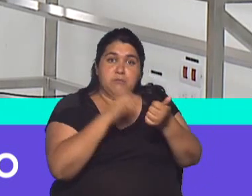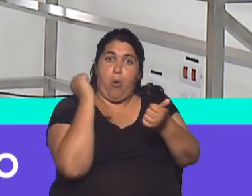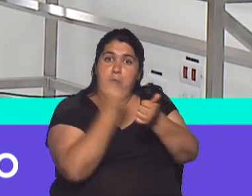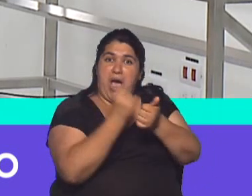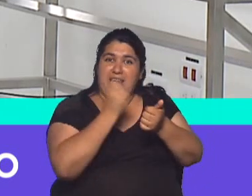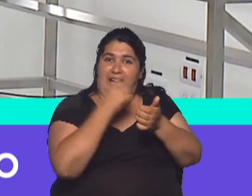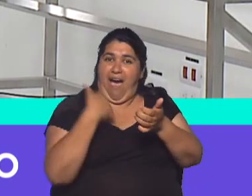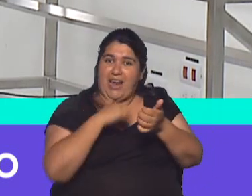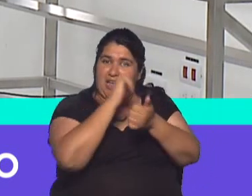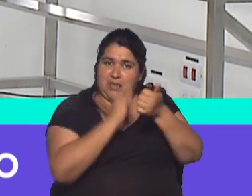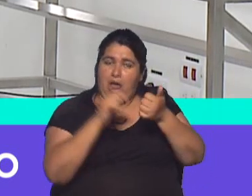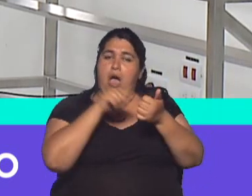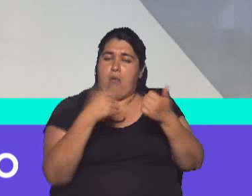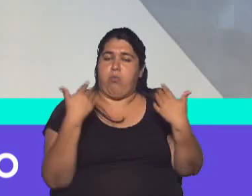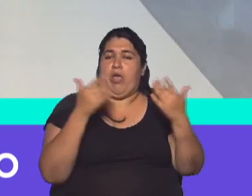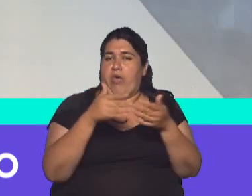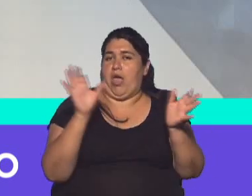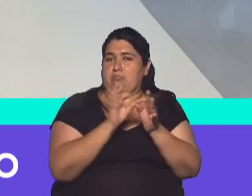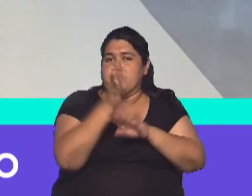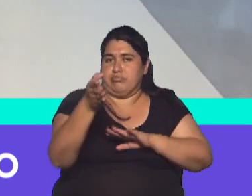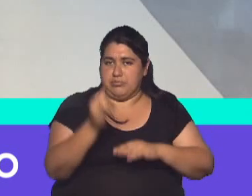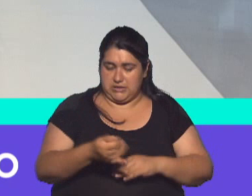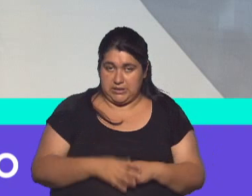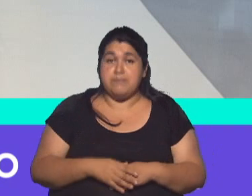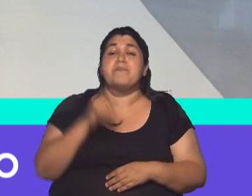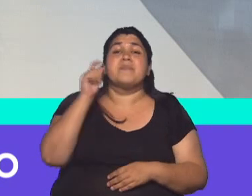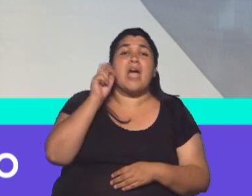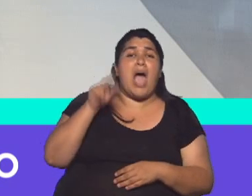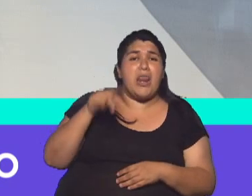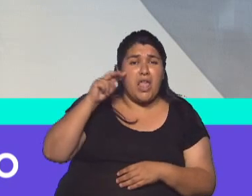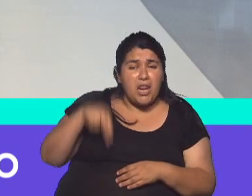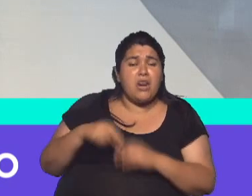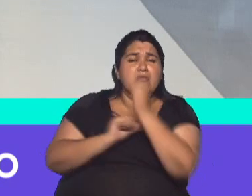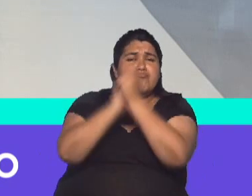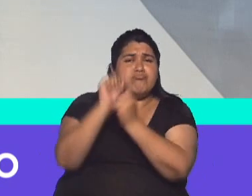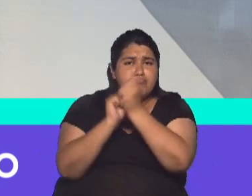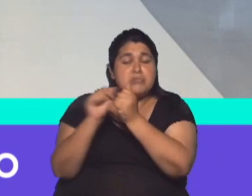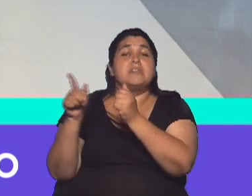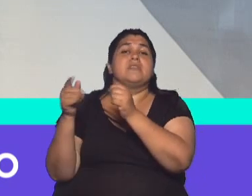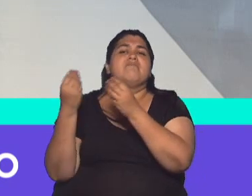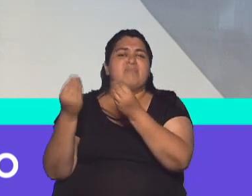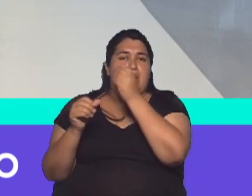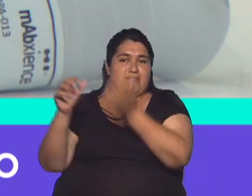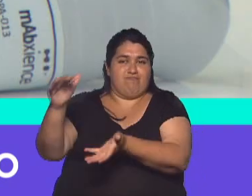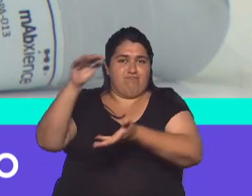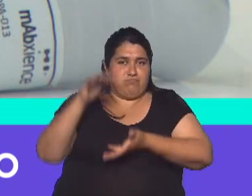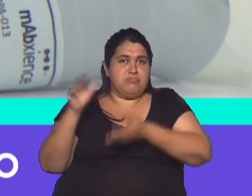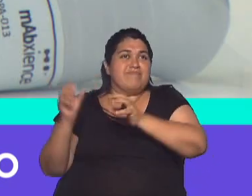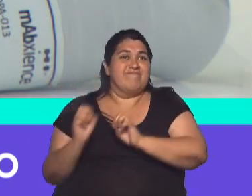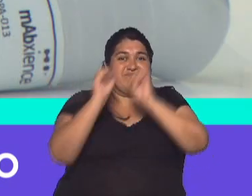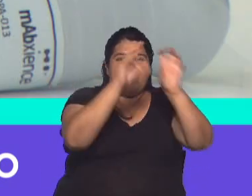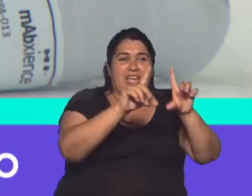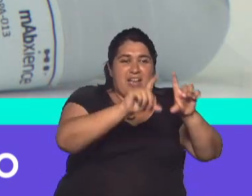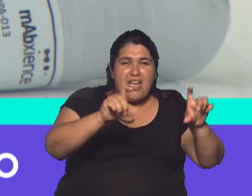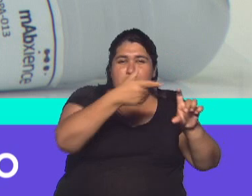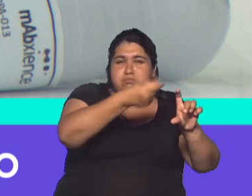Recordemos que en Garín se produce el principio activo de esta vacuna contra el COVID-19 y luego se envía a México para su envasado. Por otra parte,